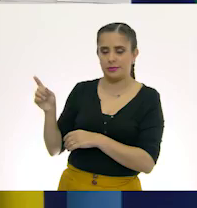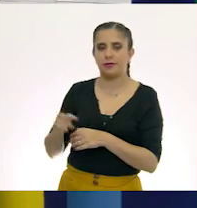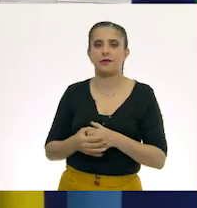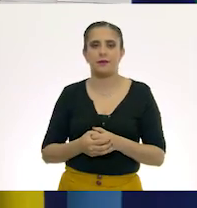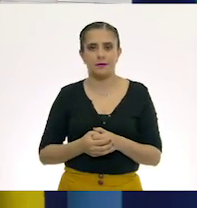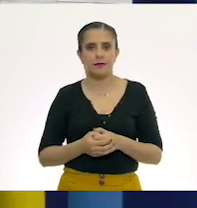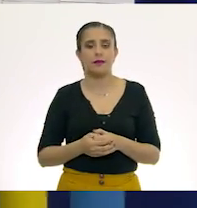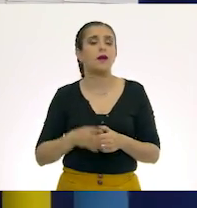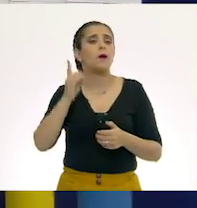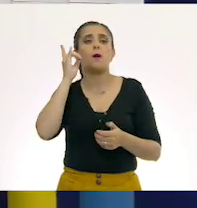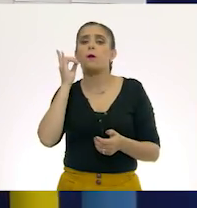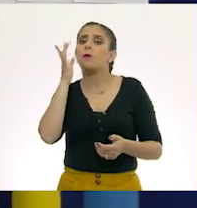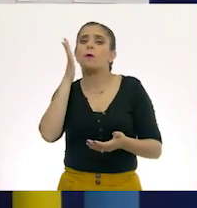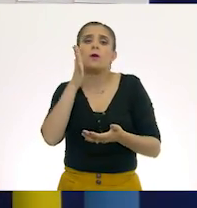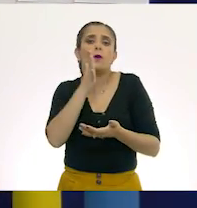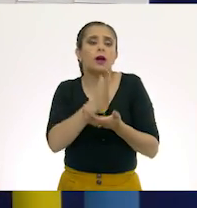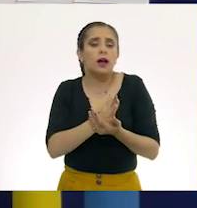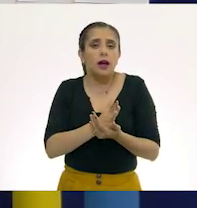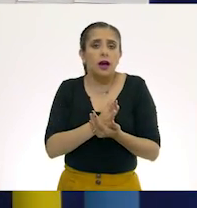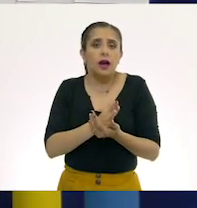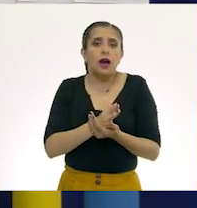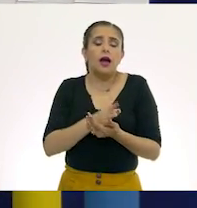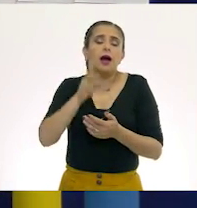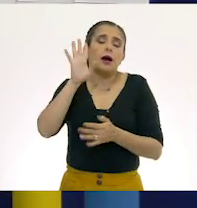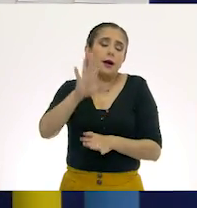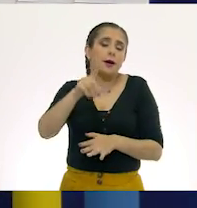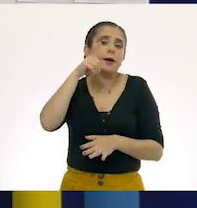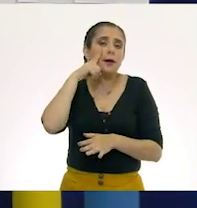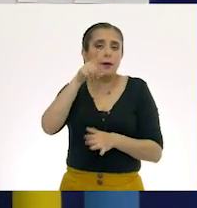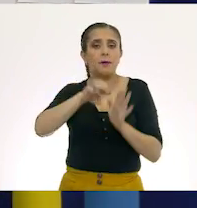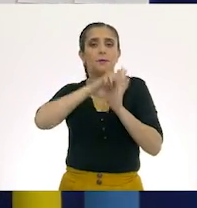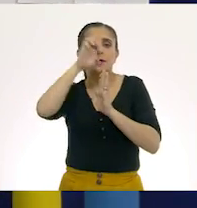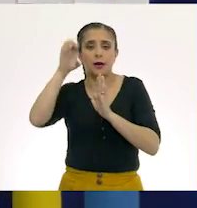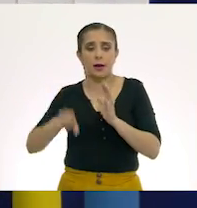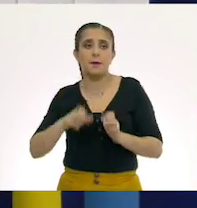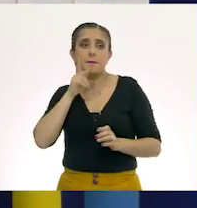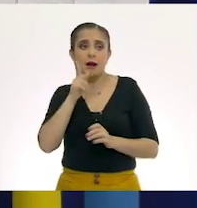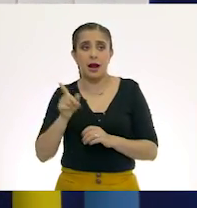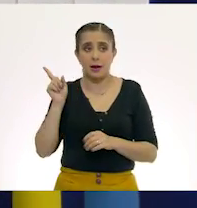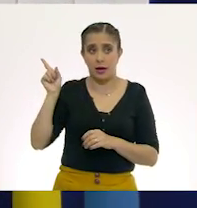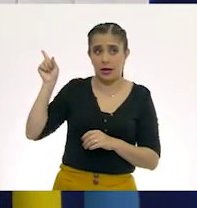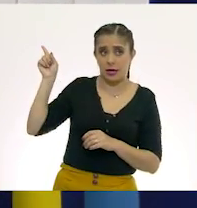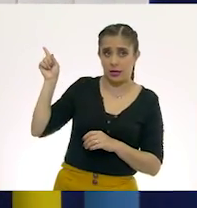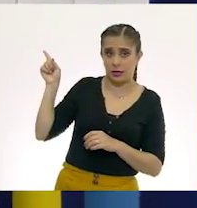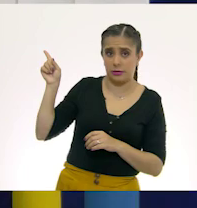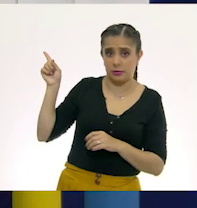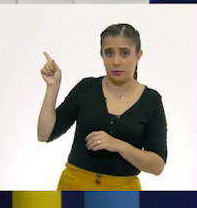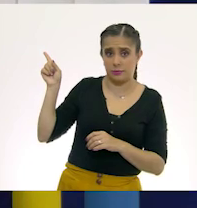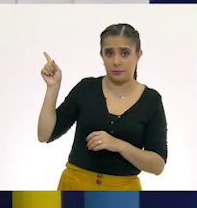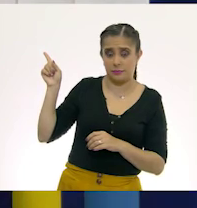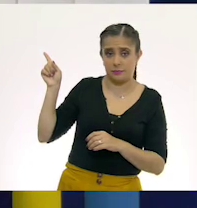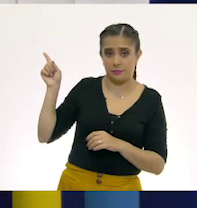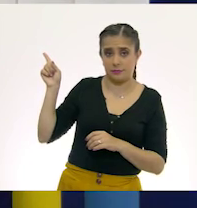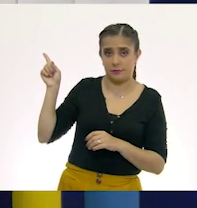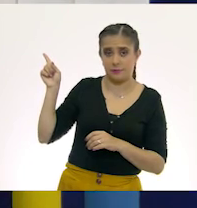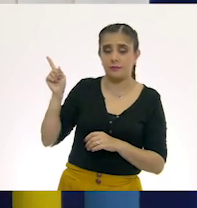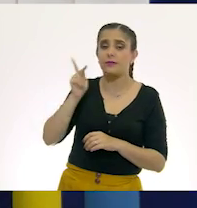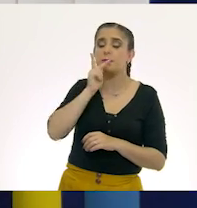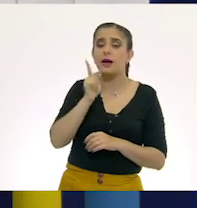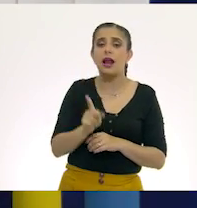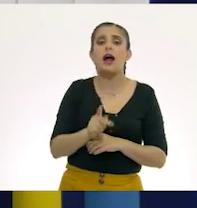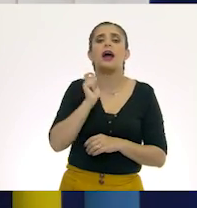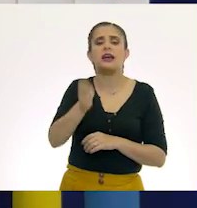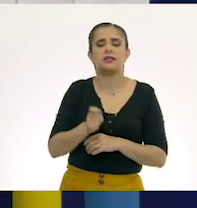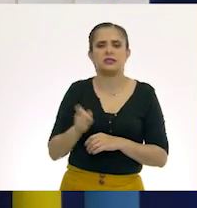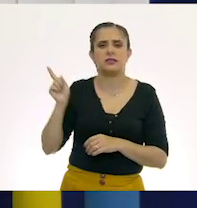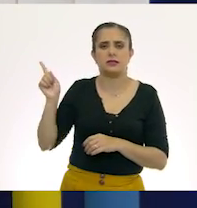Lo único que vamos a hacer es ver si, por ejemplo, esta primera palabra, ¿sí? Que dice...